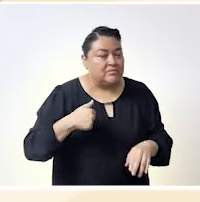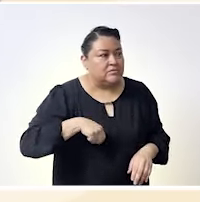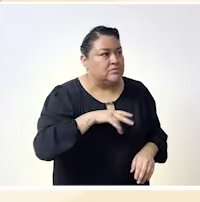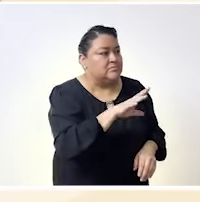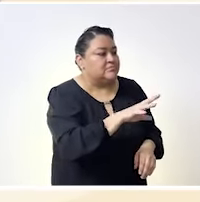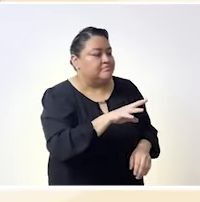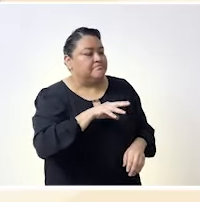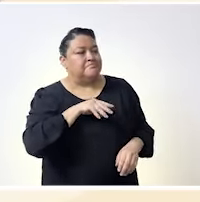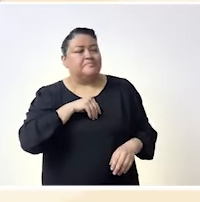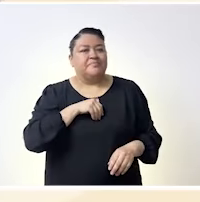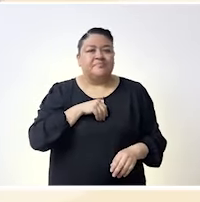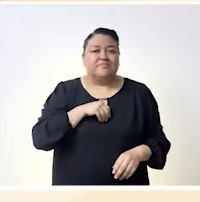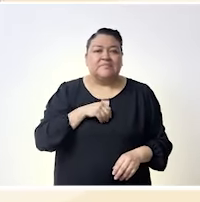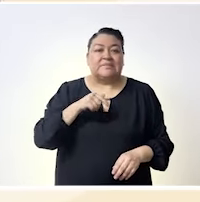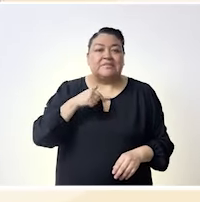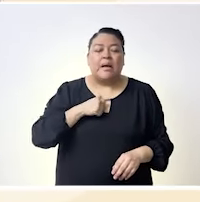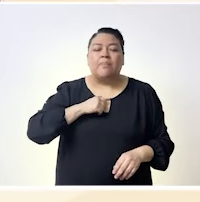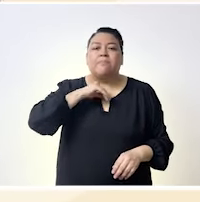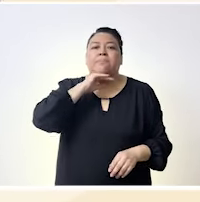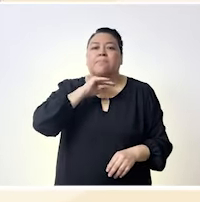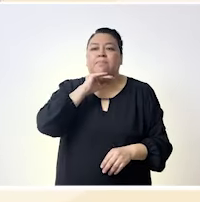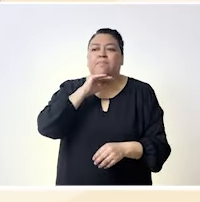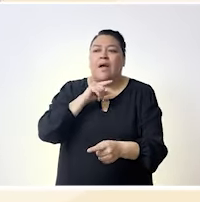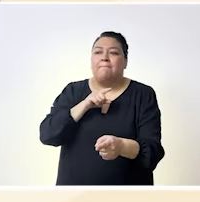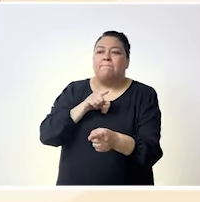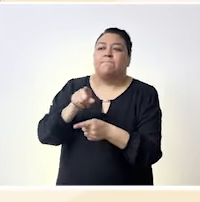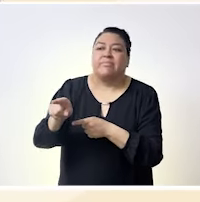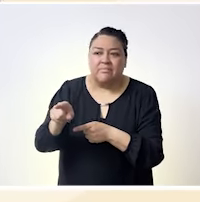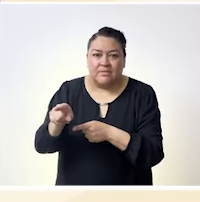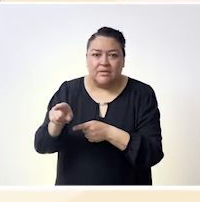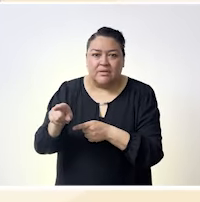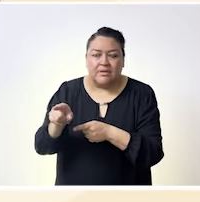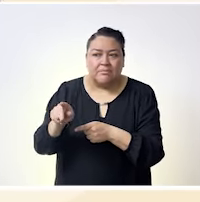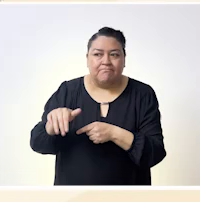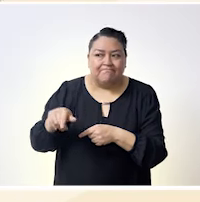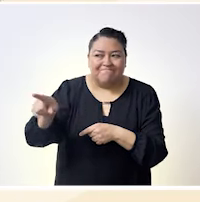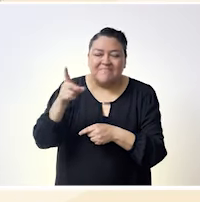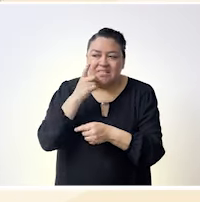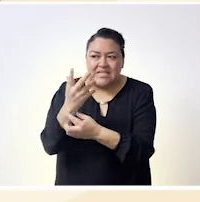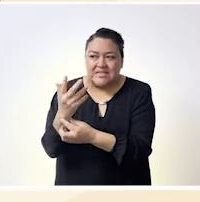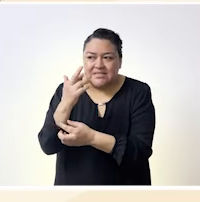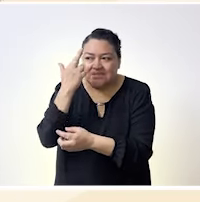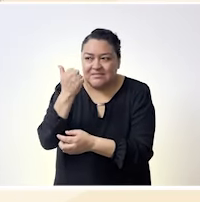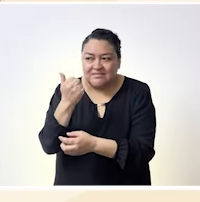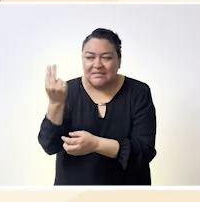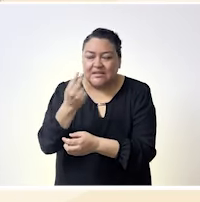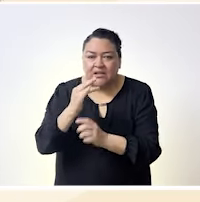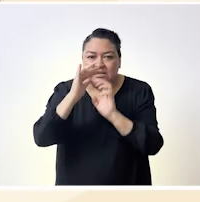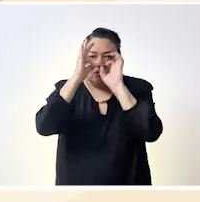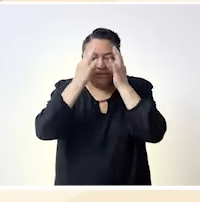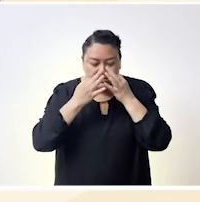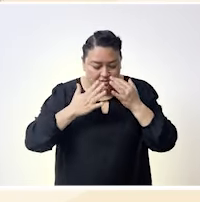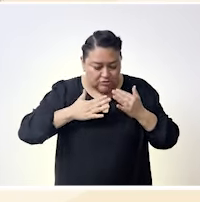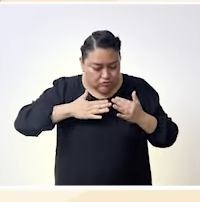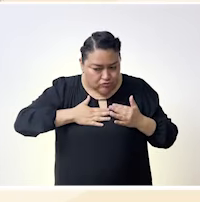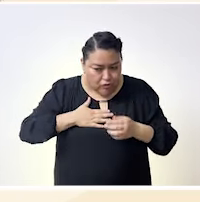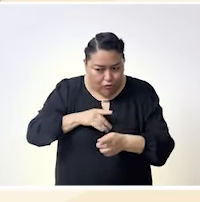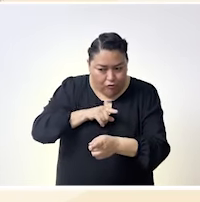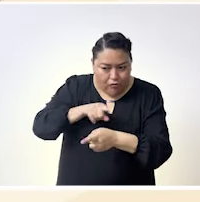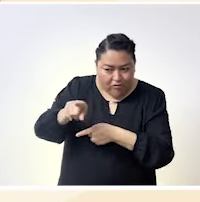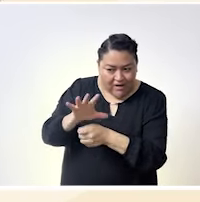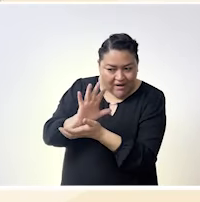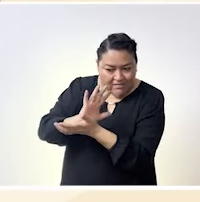replicando a lo mejor de manera no intencionada pero lo que decías en donde estoy